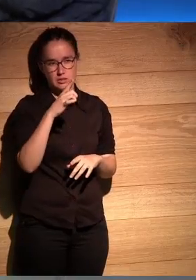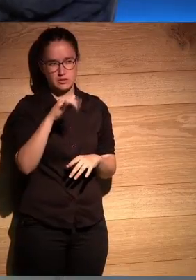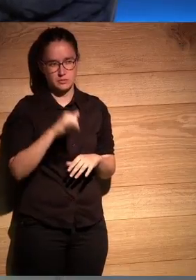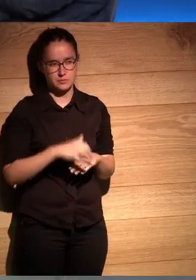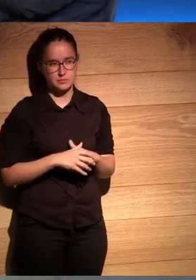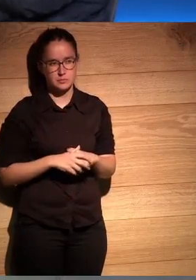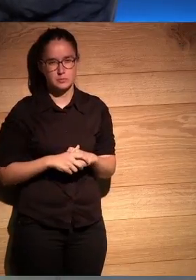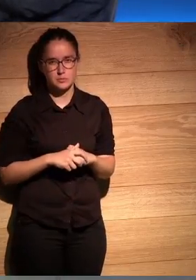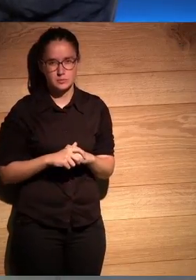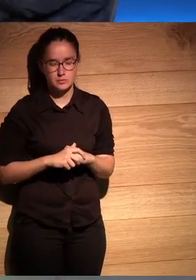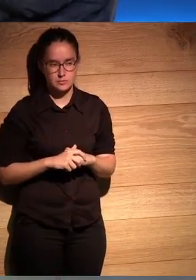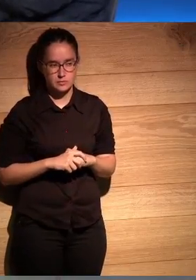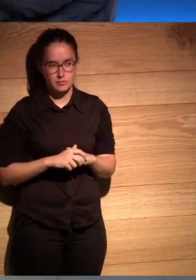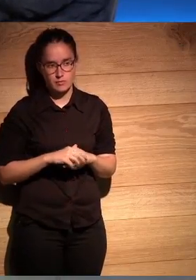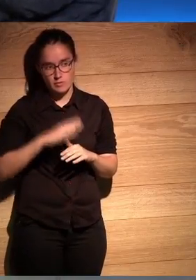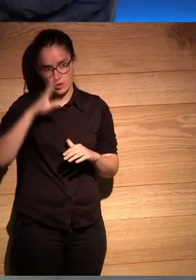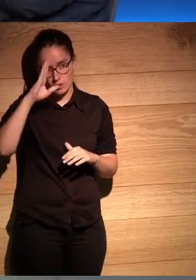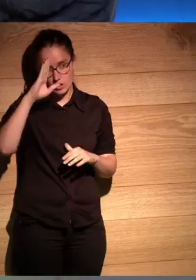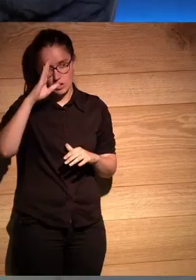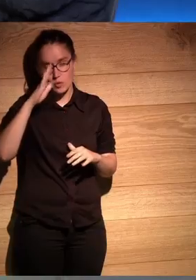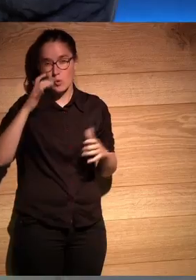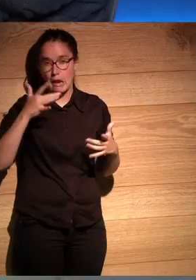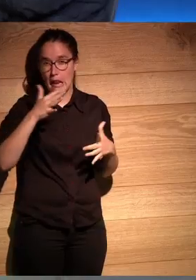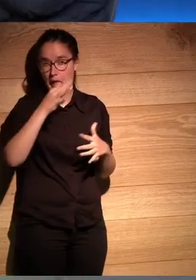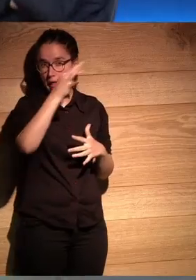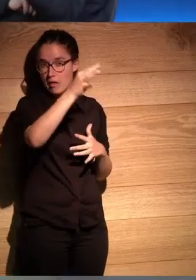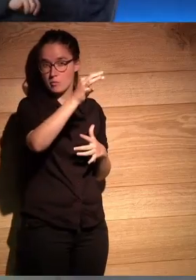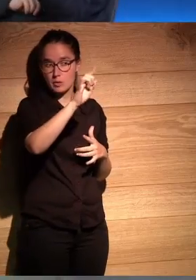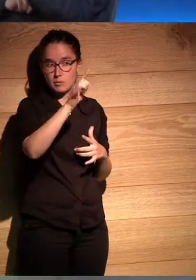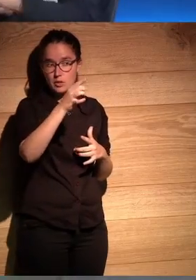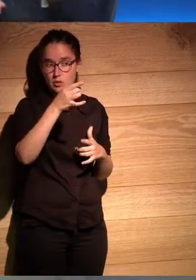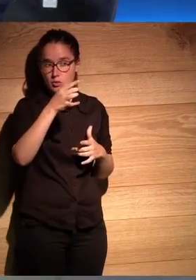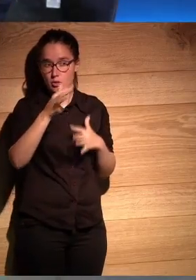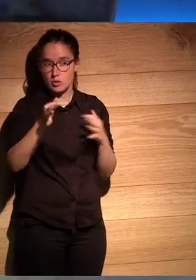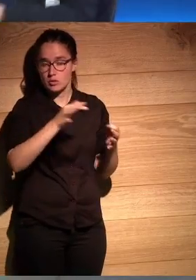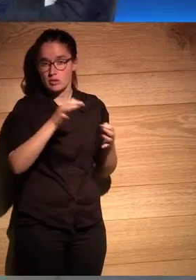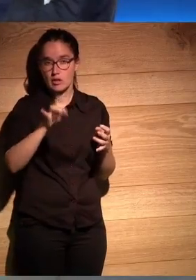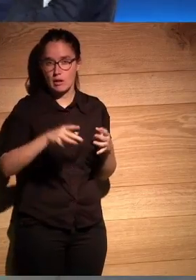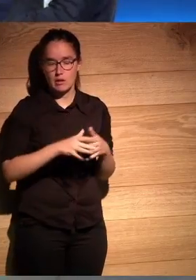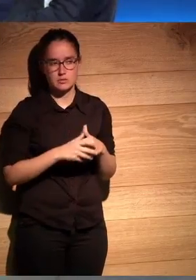perdón sí hola sí creo que hay una allá sí también estaba allá antes